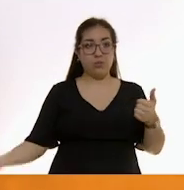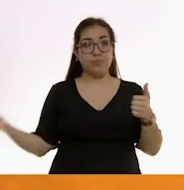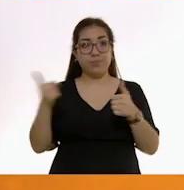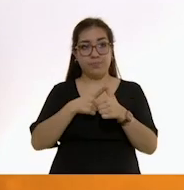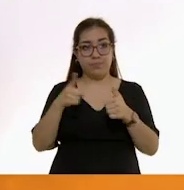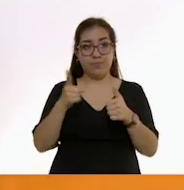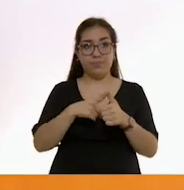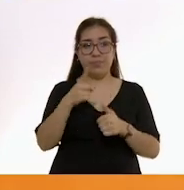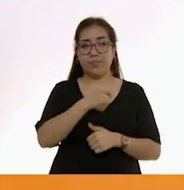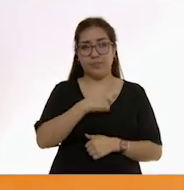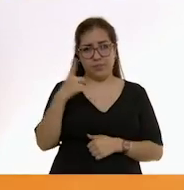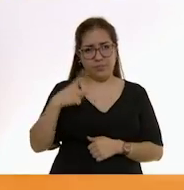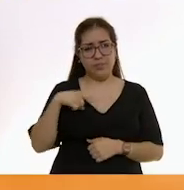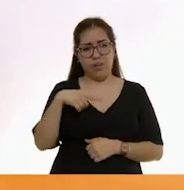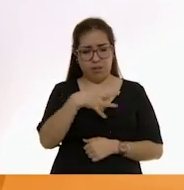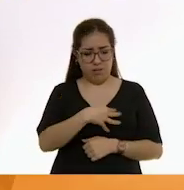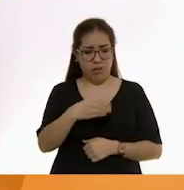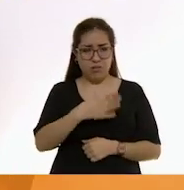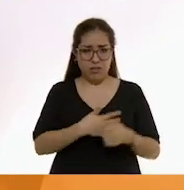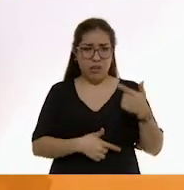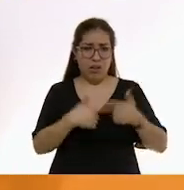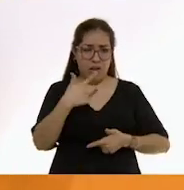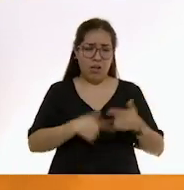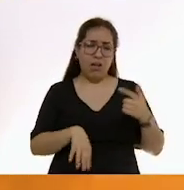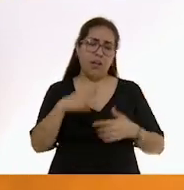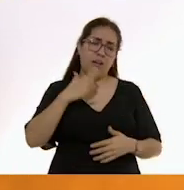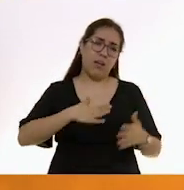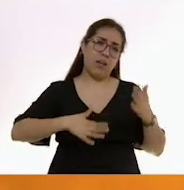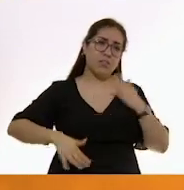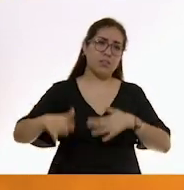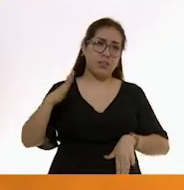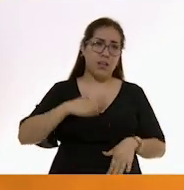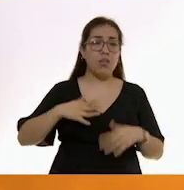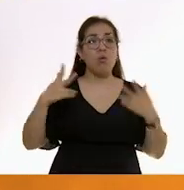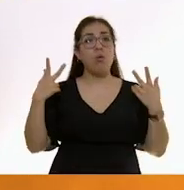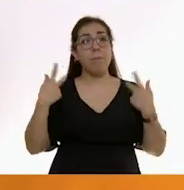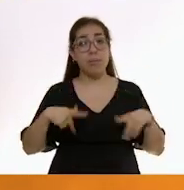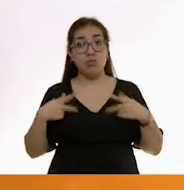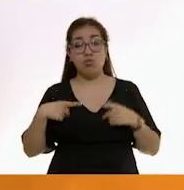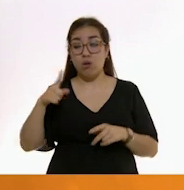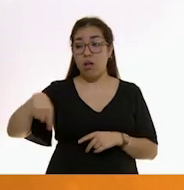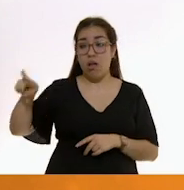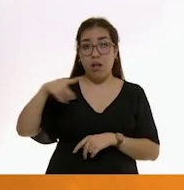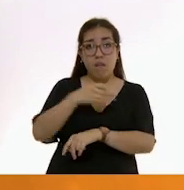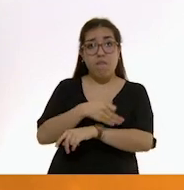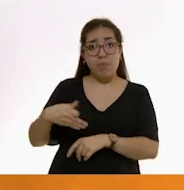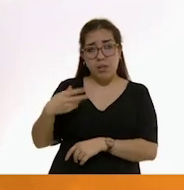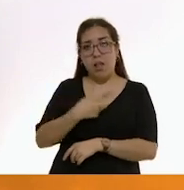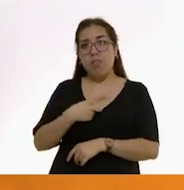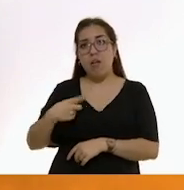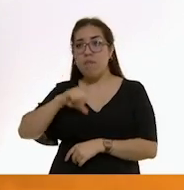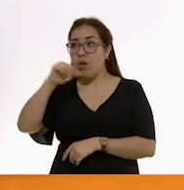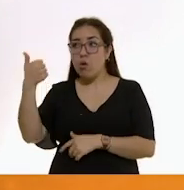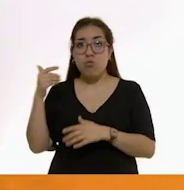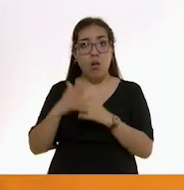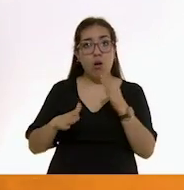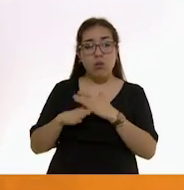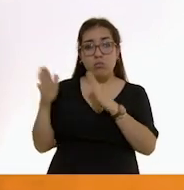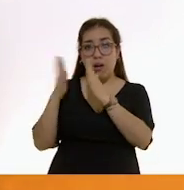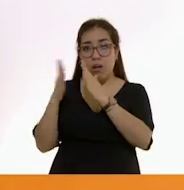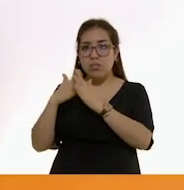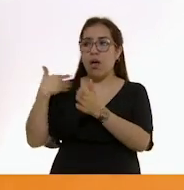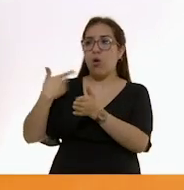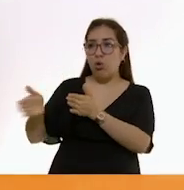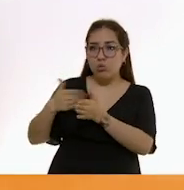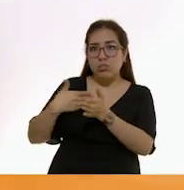Amamantar puede ser agotador. Los miembros de la familia deben ocuparse de las otras tareas de la casa, como cocinar